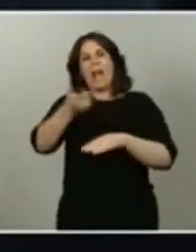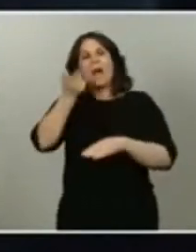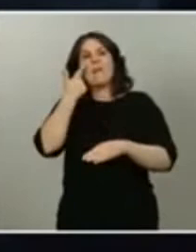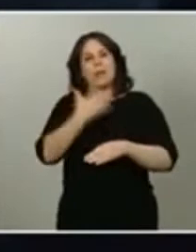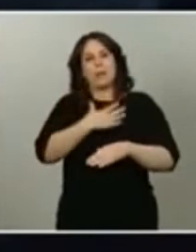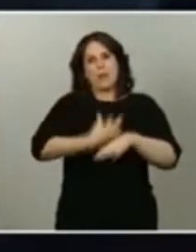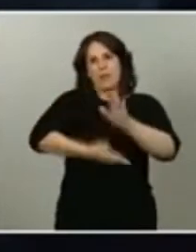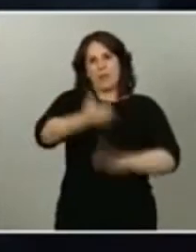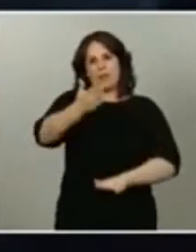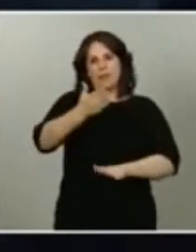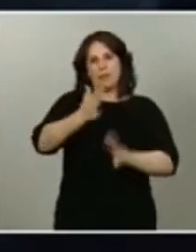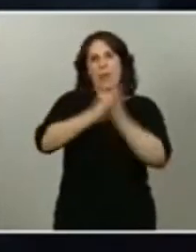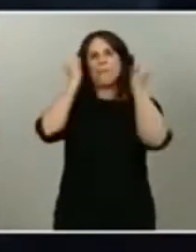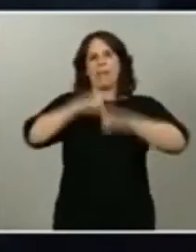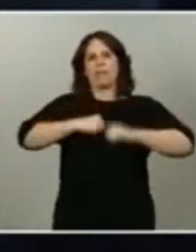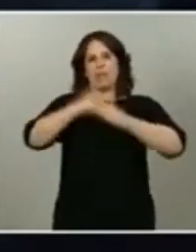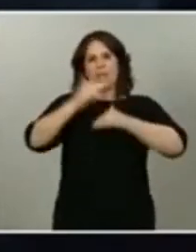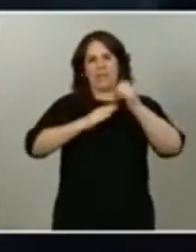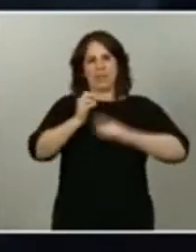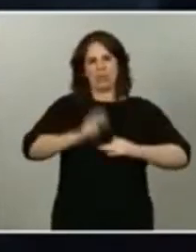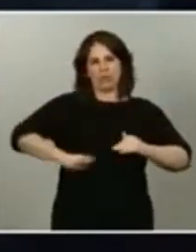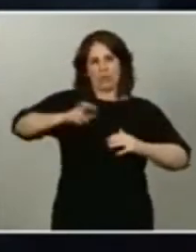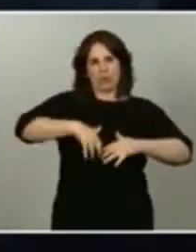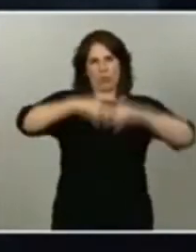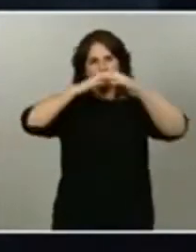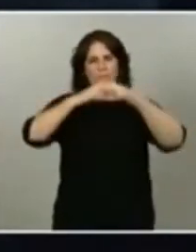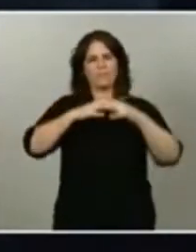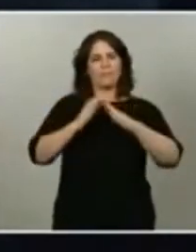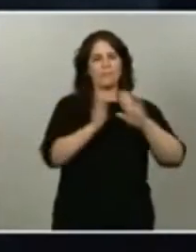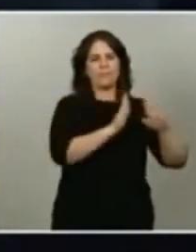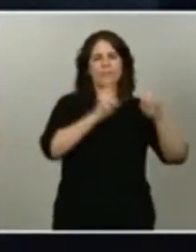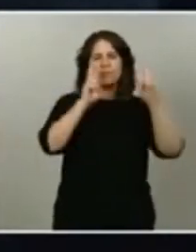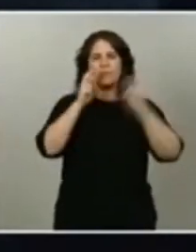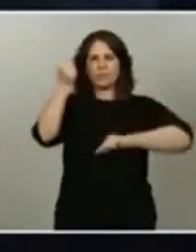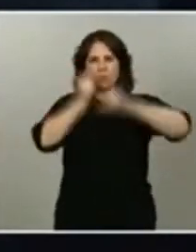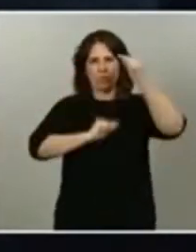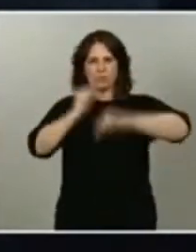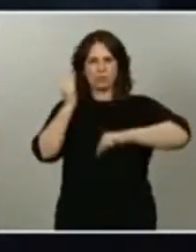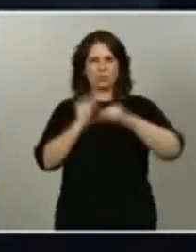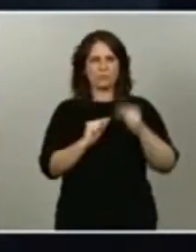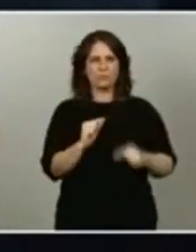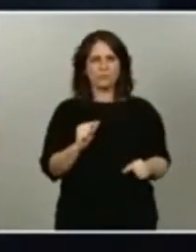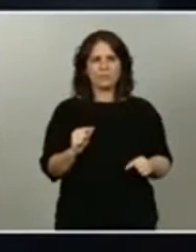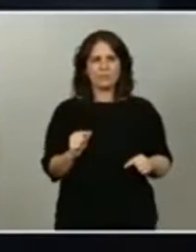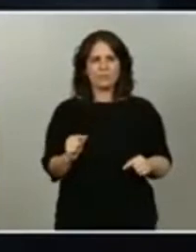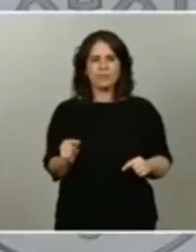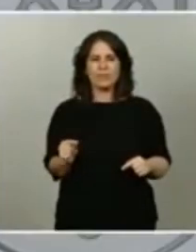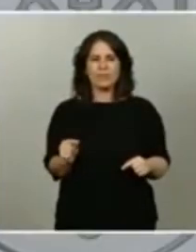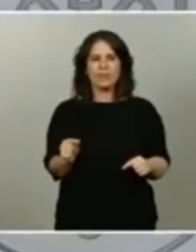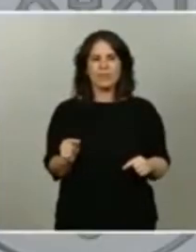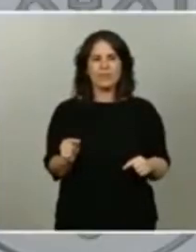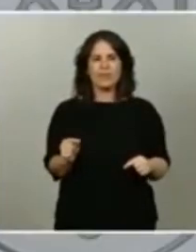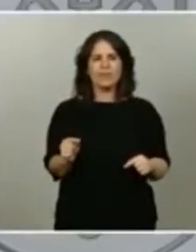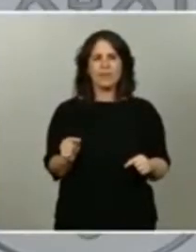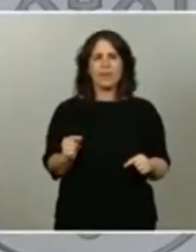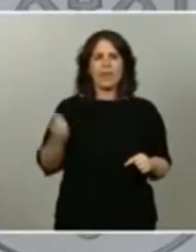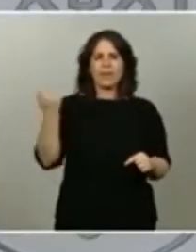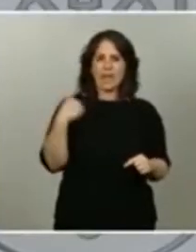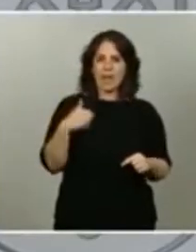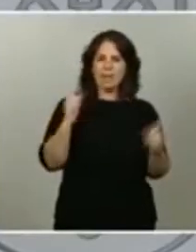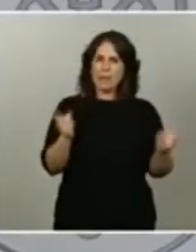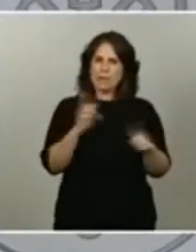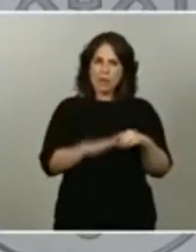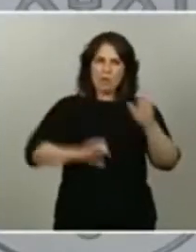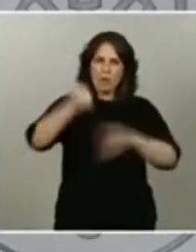Luego, sobre el asunto de presupuestos, quería preguntarle si ya tiene prevista cuándo va aprobarse la orden ministerial para comenzar